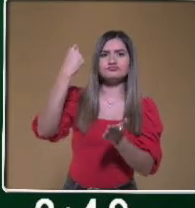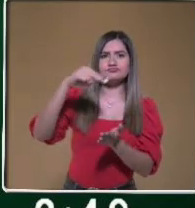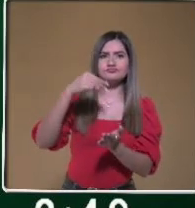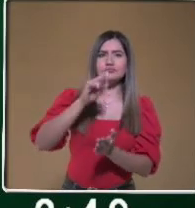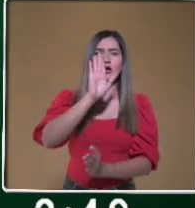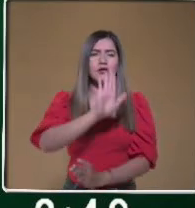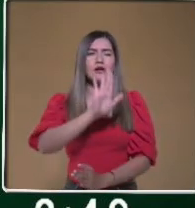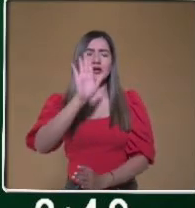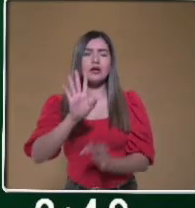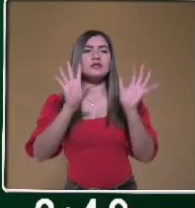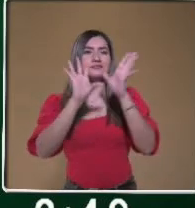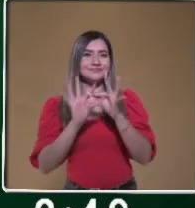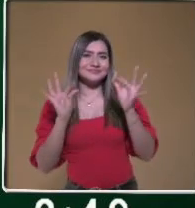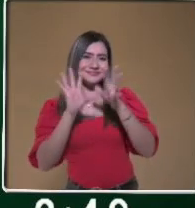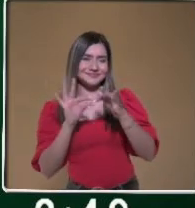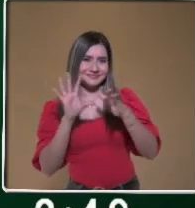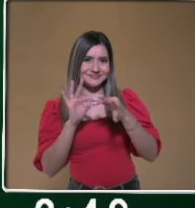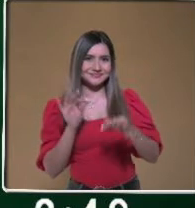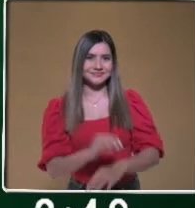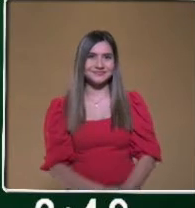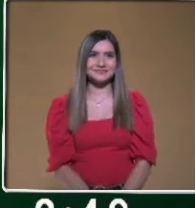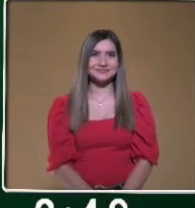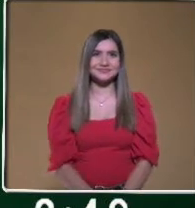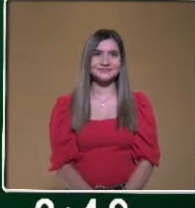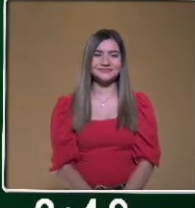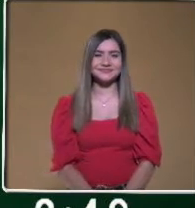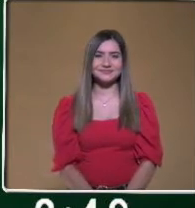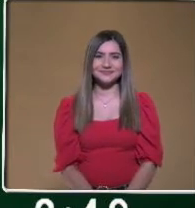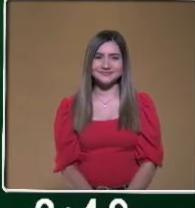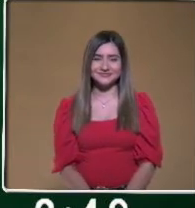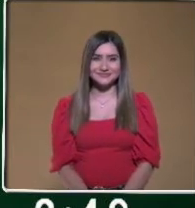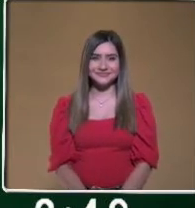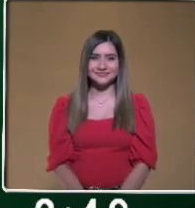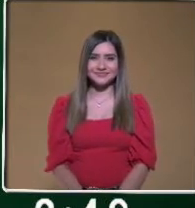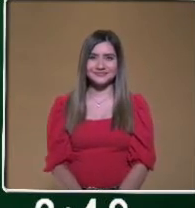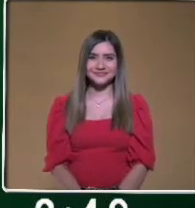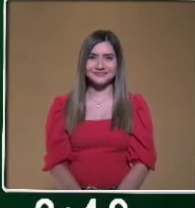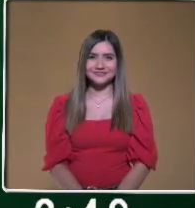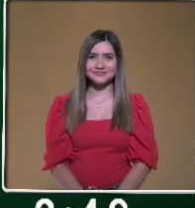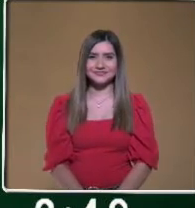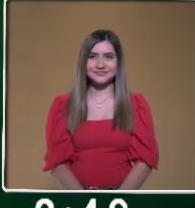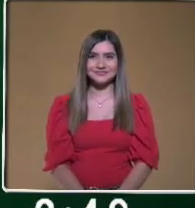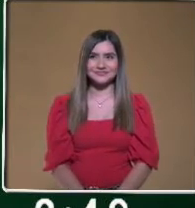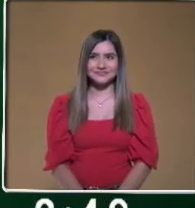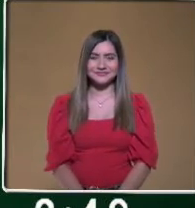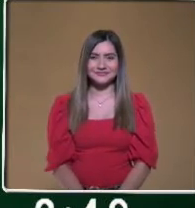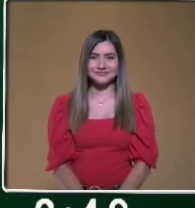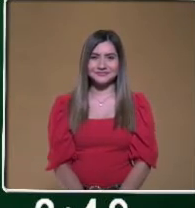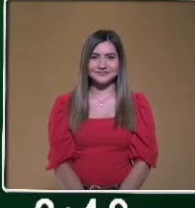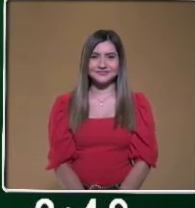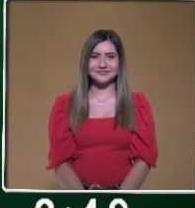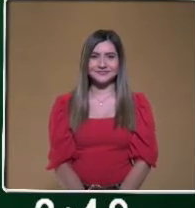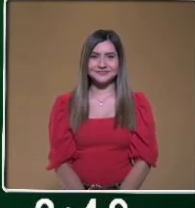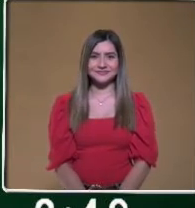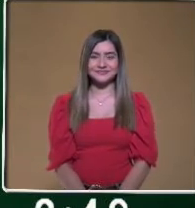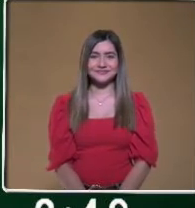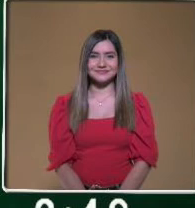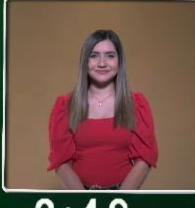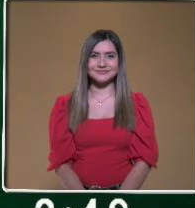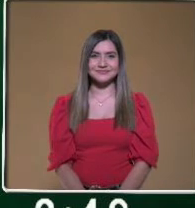pauta de lo que se refiere, ¿ok?